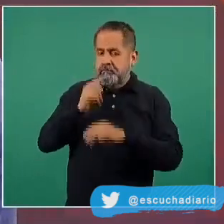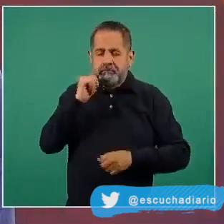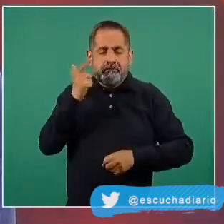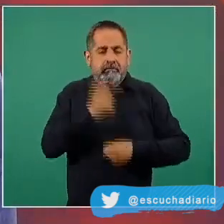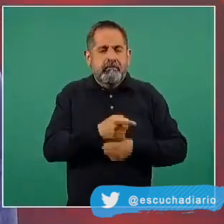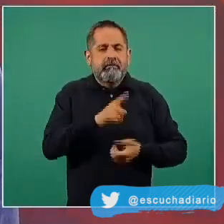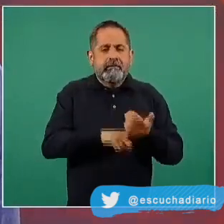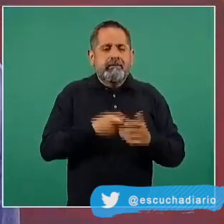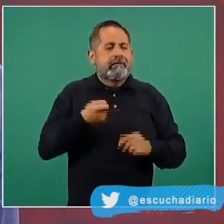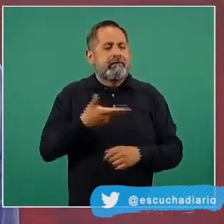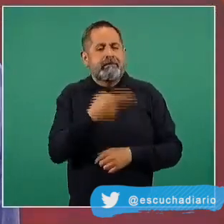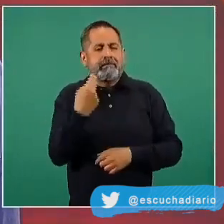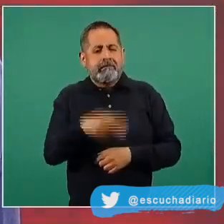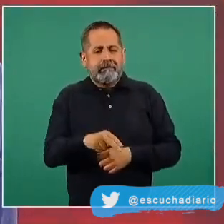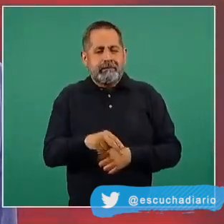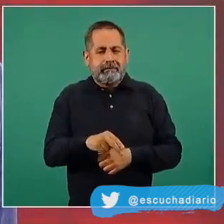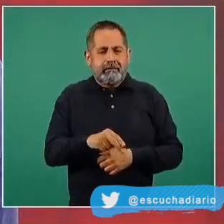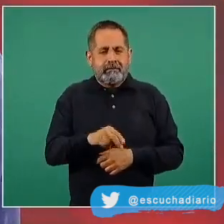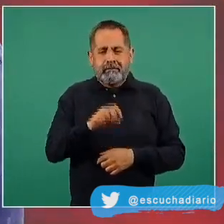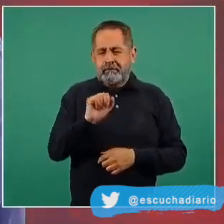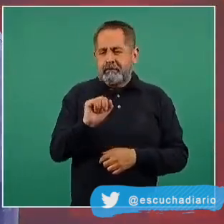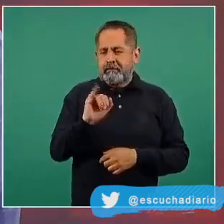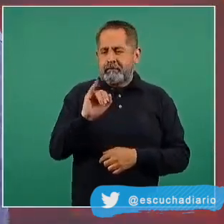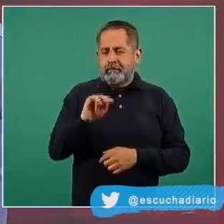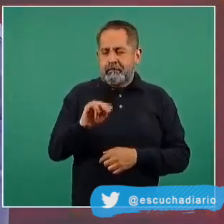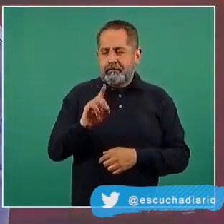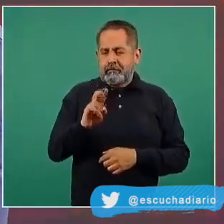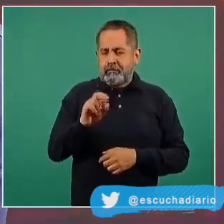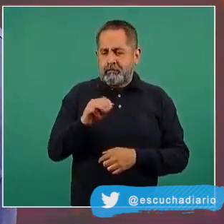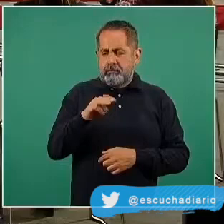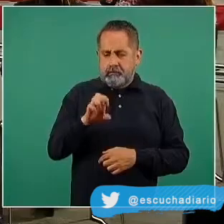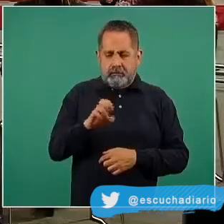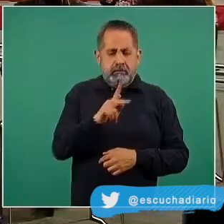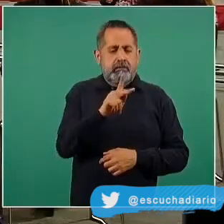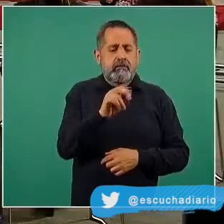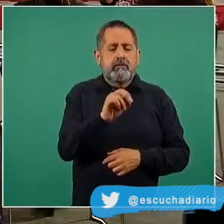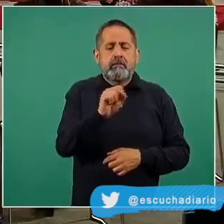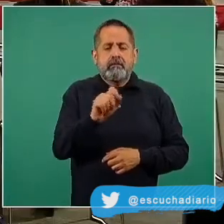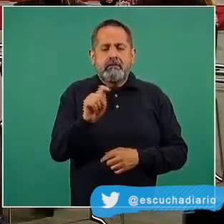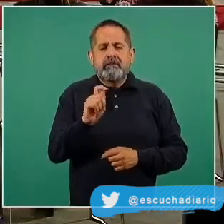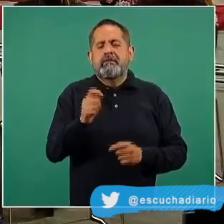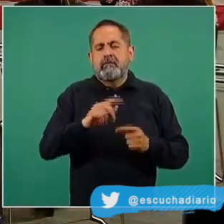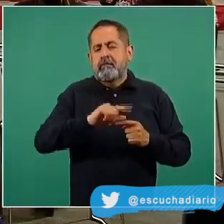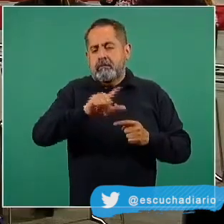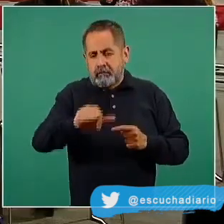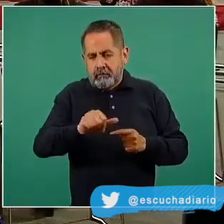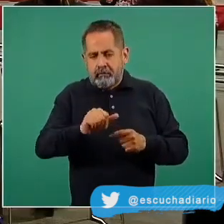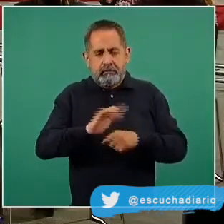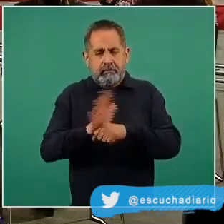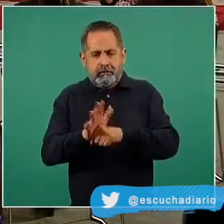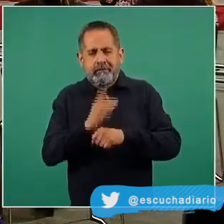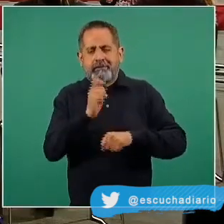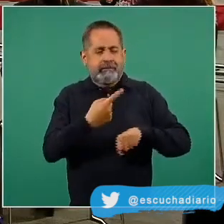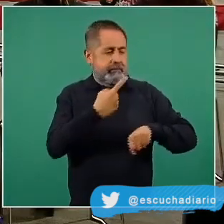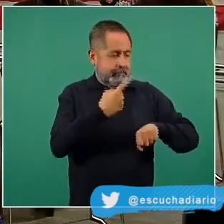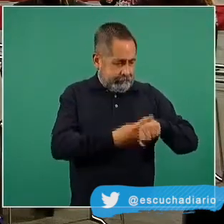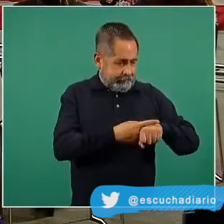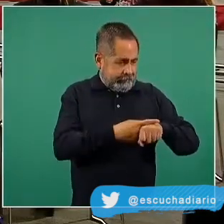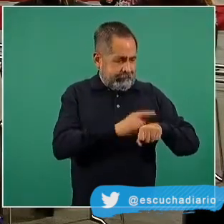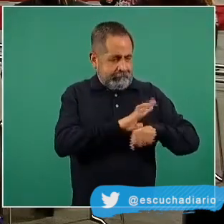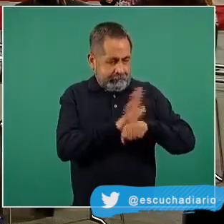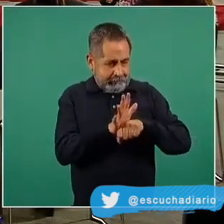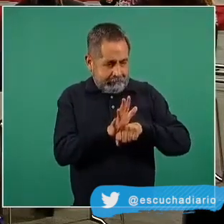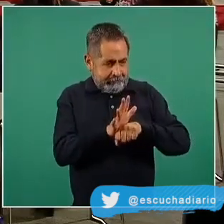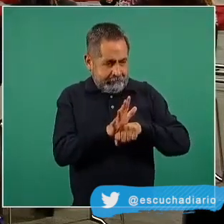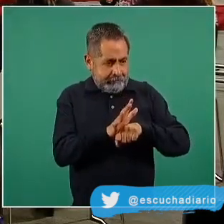que se le empieza a llamar ya síndrome post-COVID, síndrome posterior al COVID y que consiste en una serie de